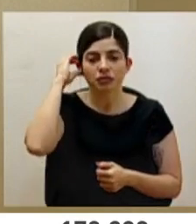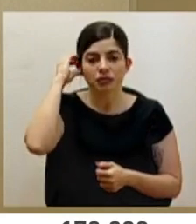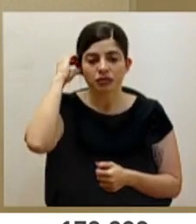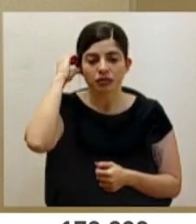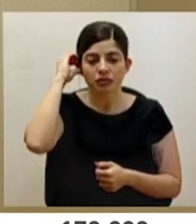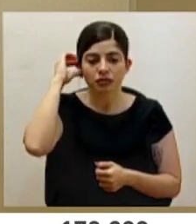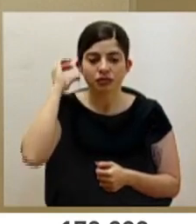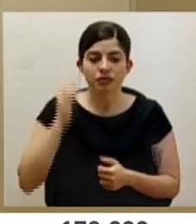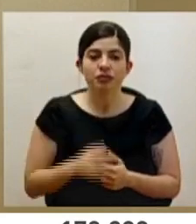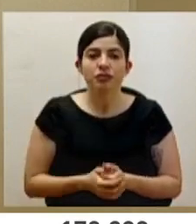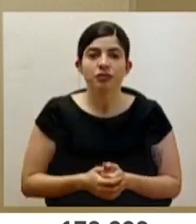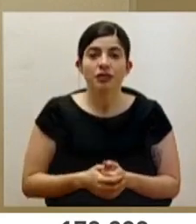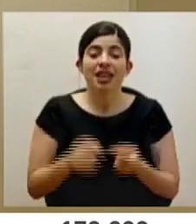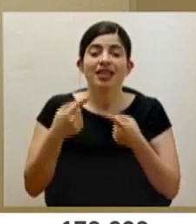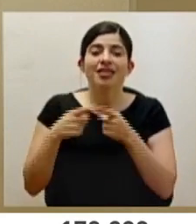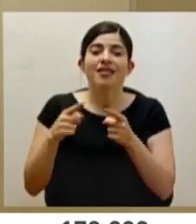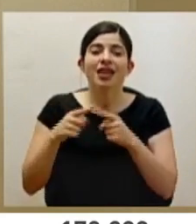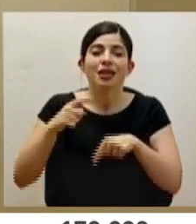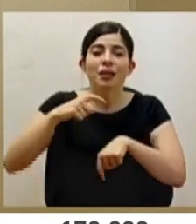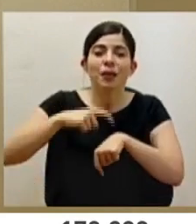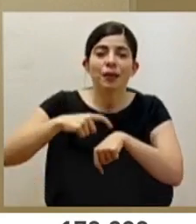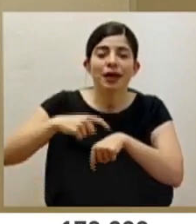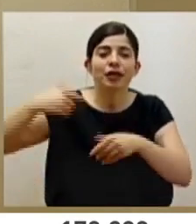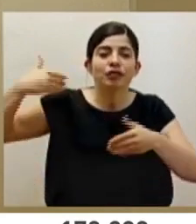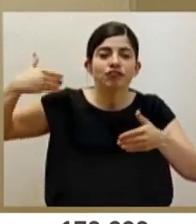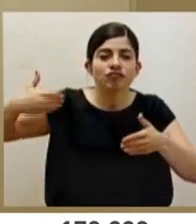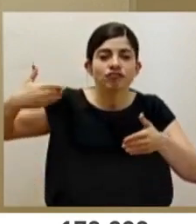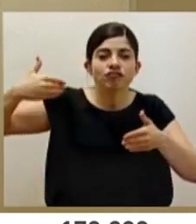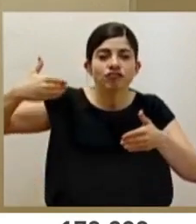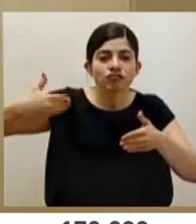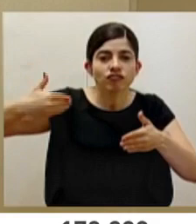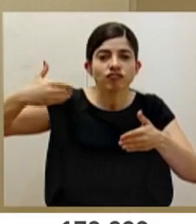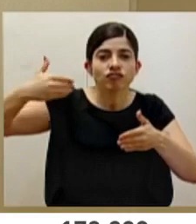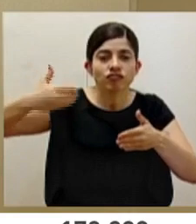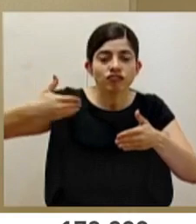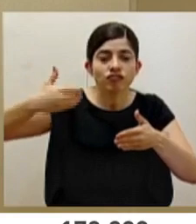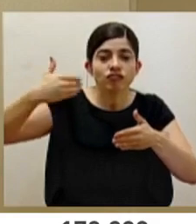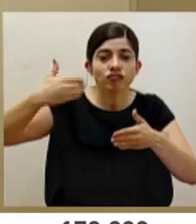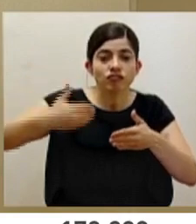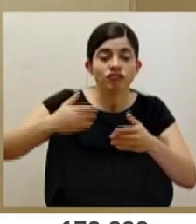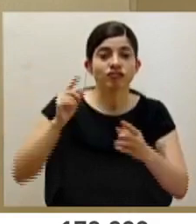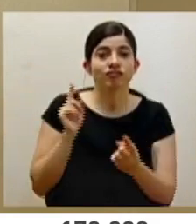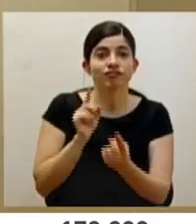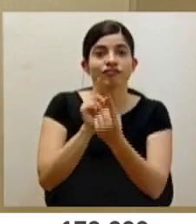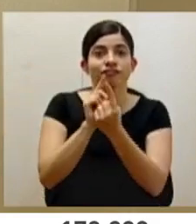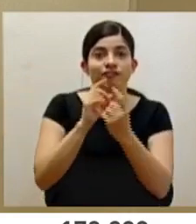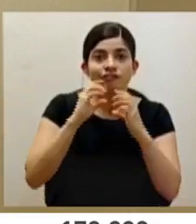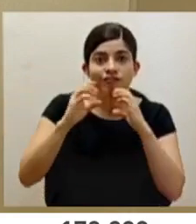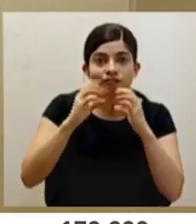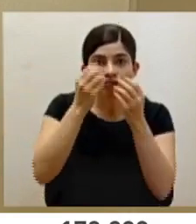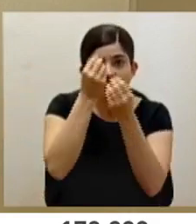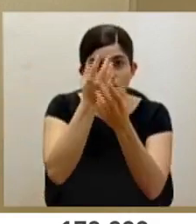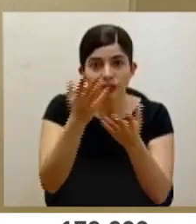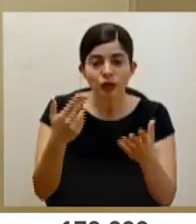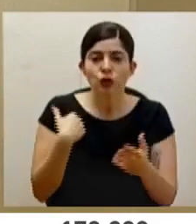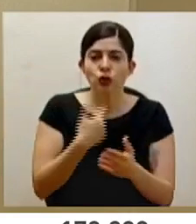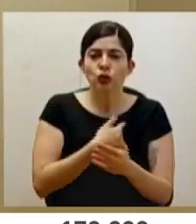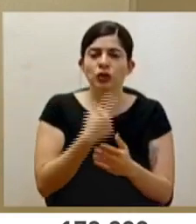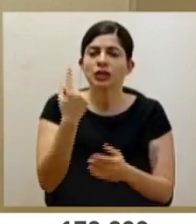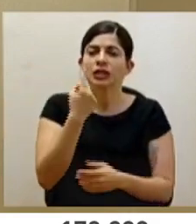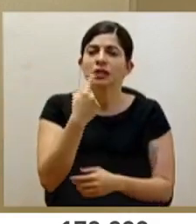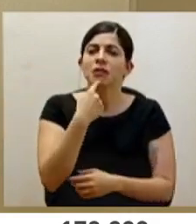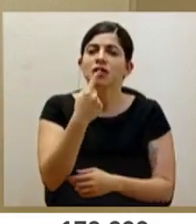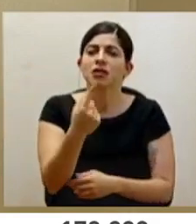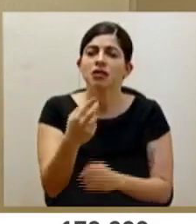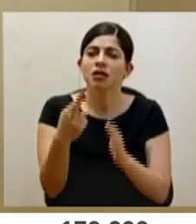Durante los diferentes momentos en que hemos tenido esta posibilidad de comunicarnos, hemos insistido desde